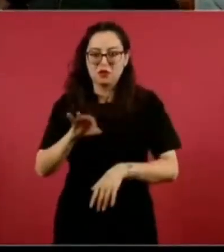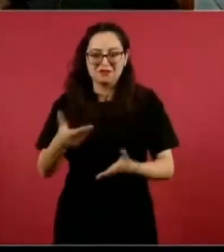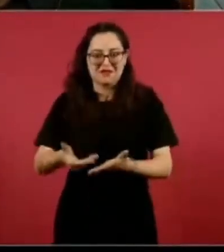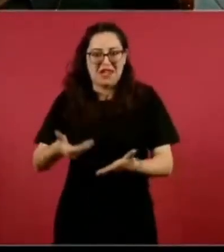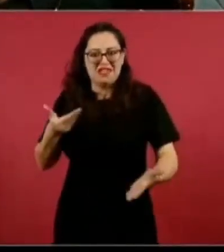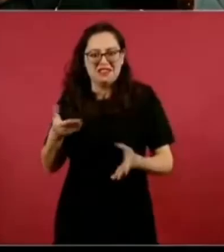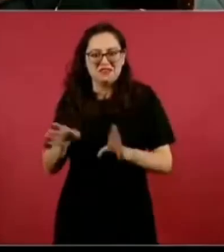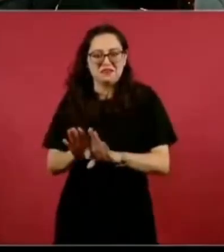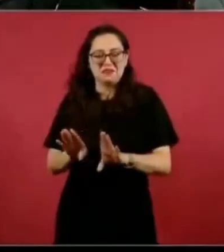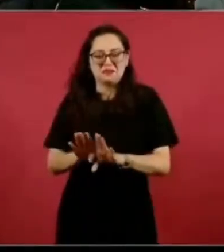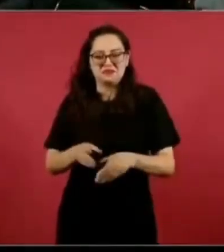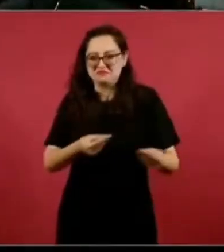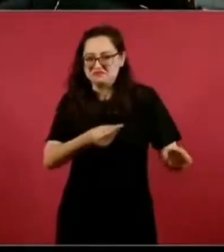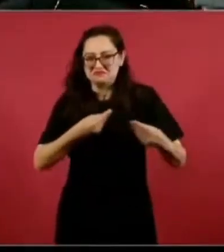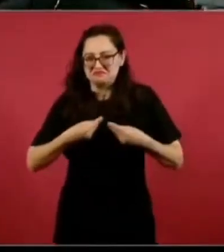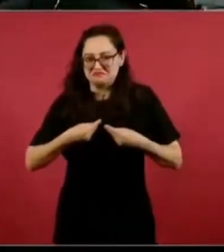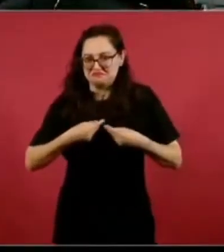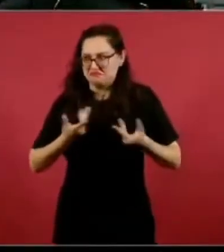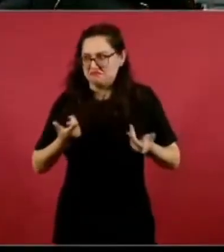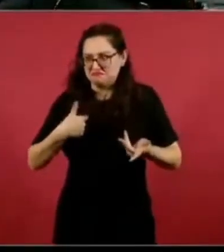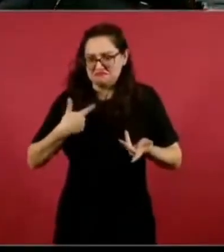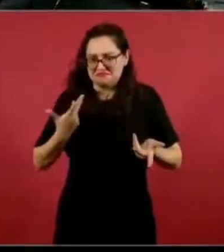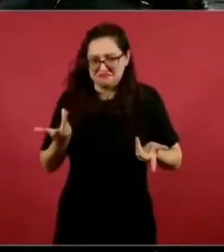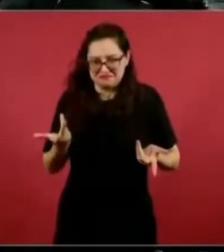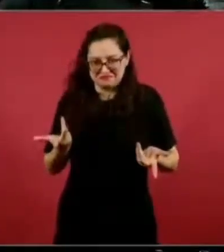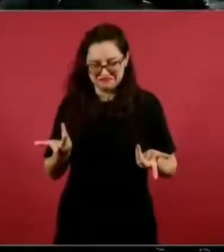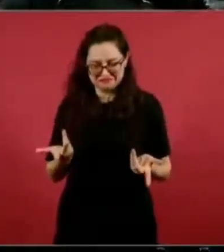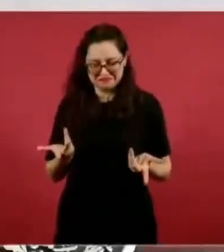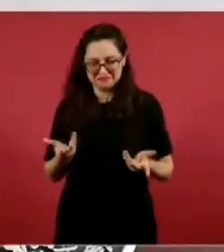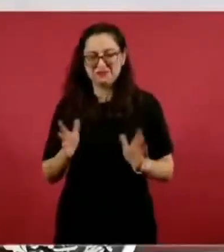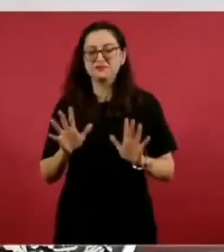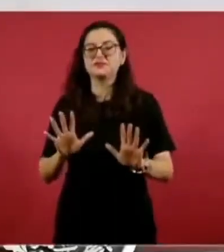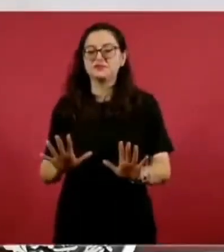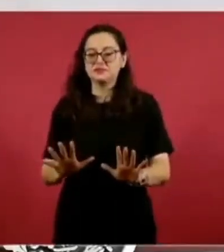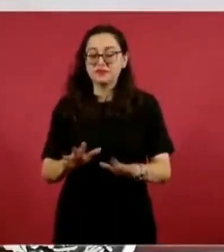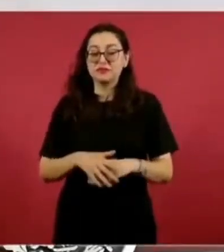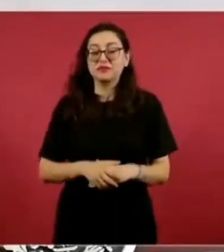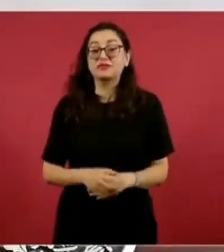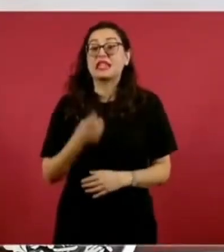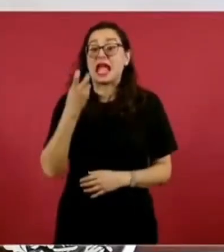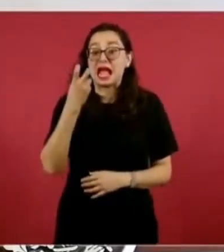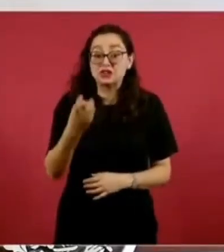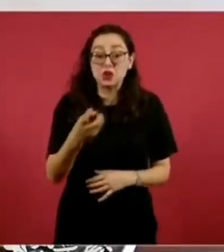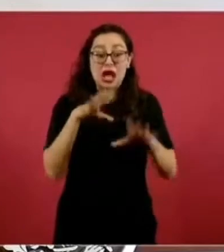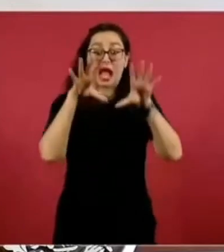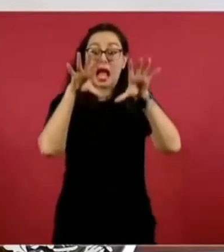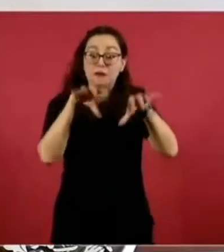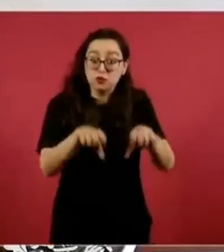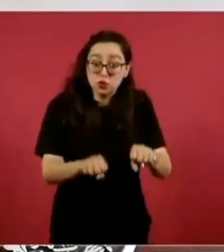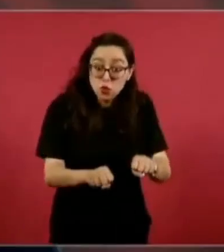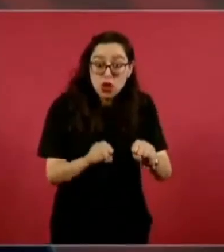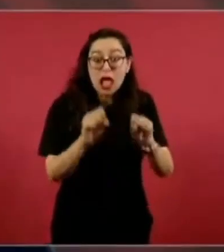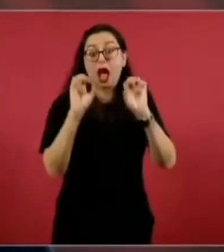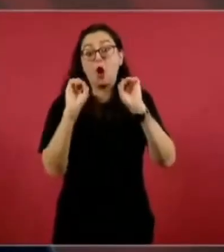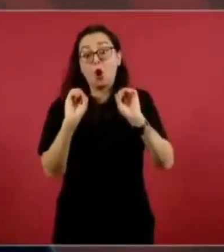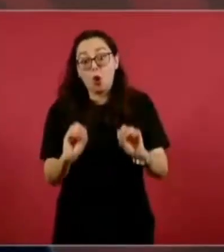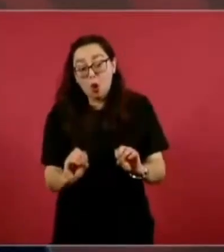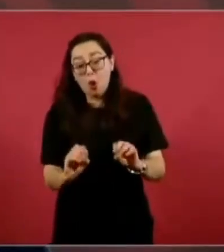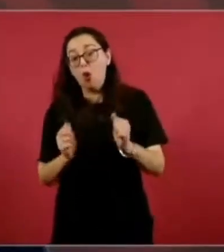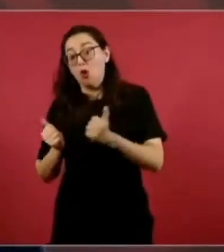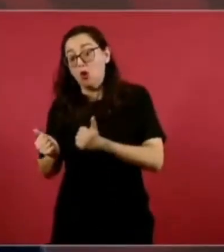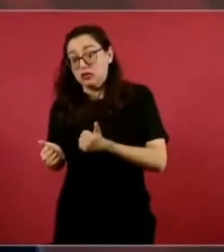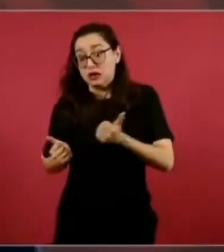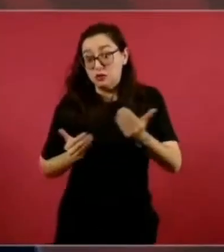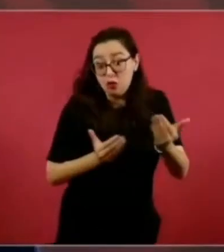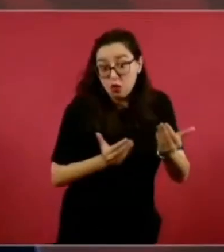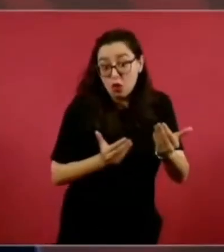A ver, es parte de las investigaciones si fue captura o fue una entrega. Vamos a